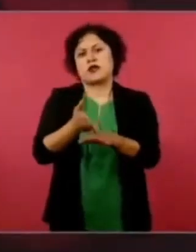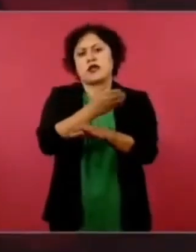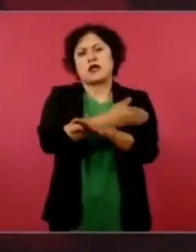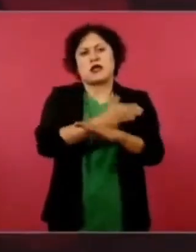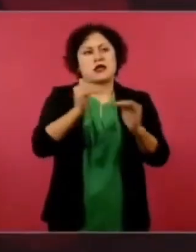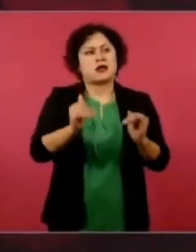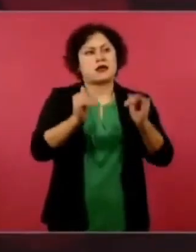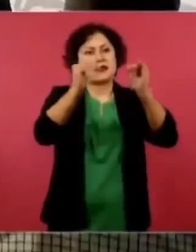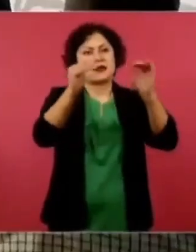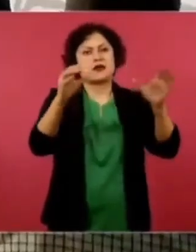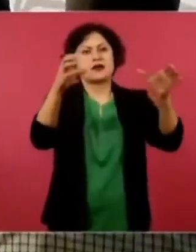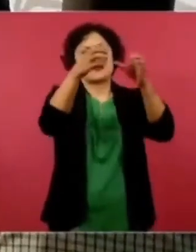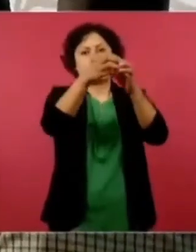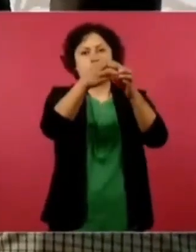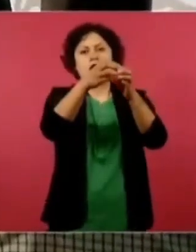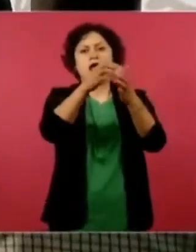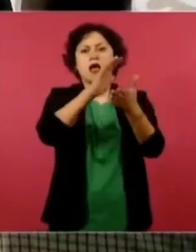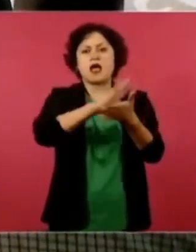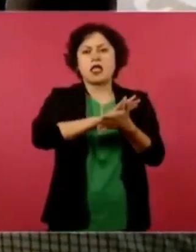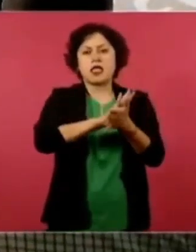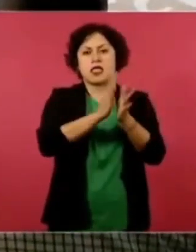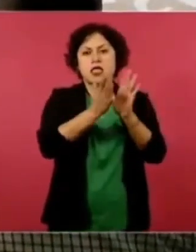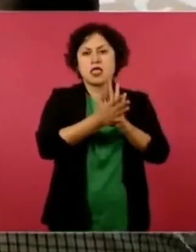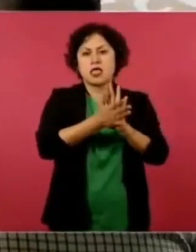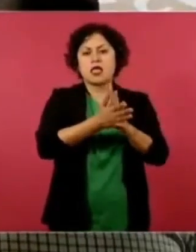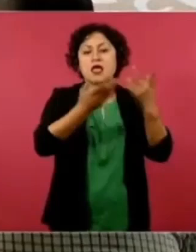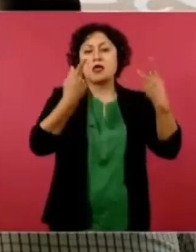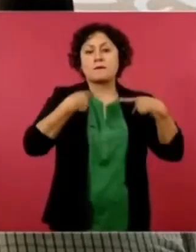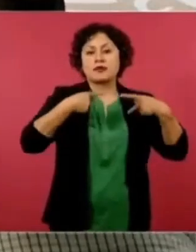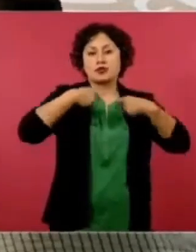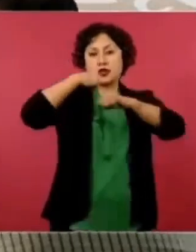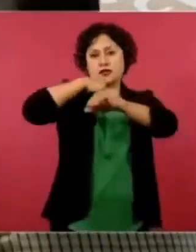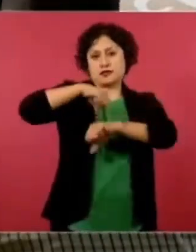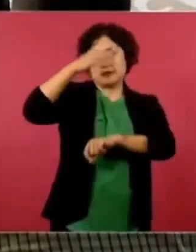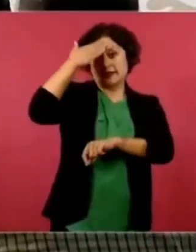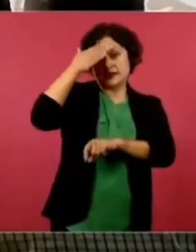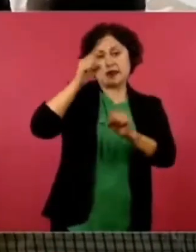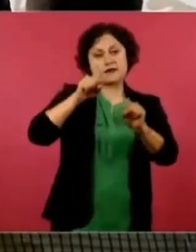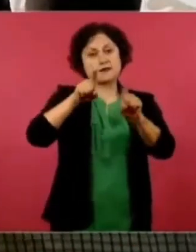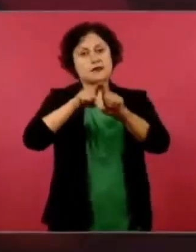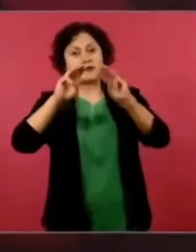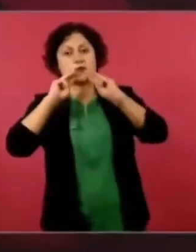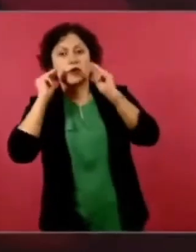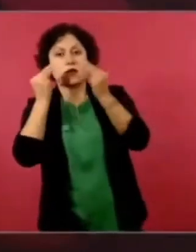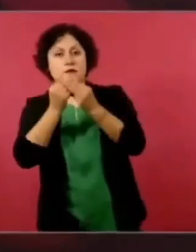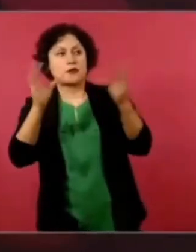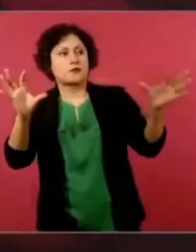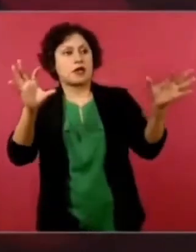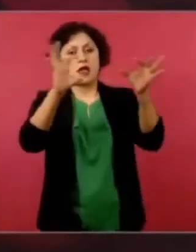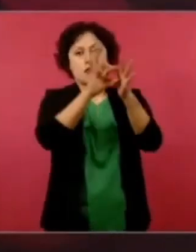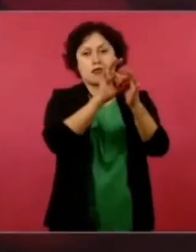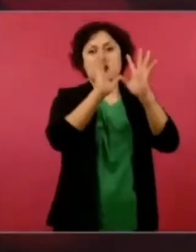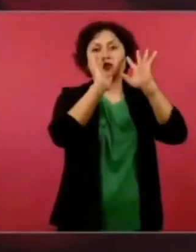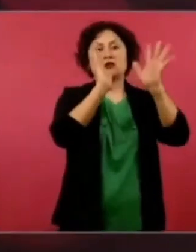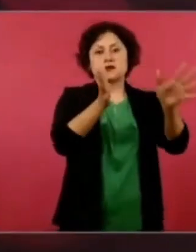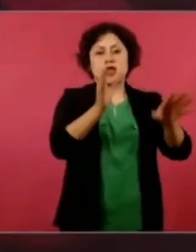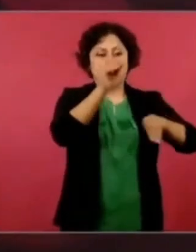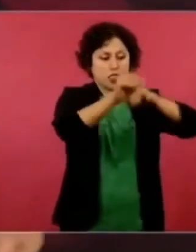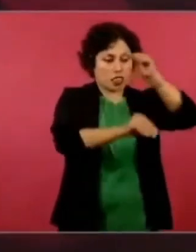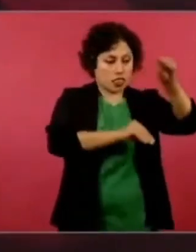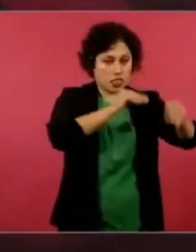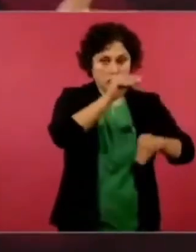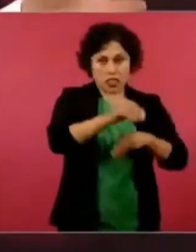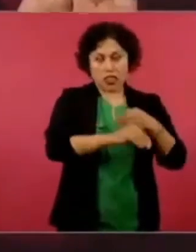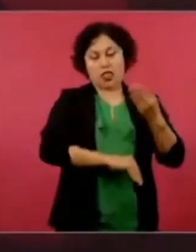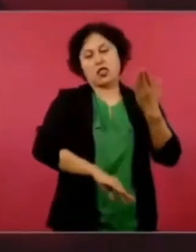delincuencia y autoridad local, y se